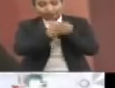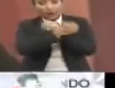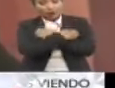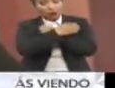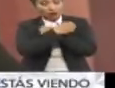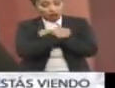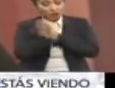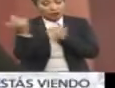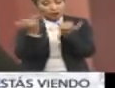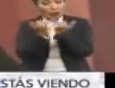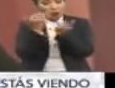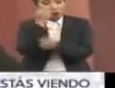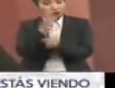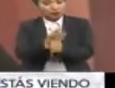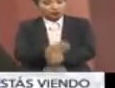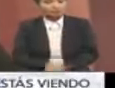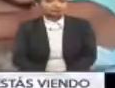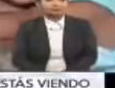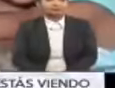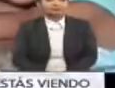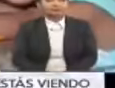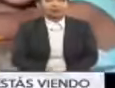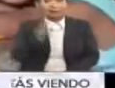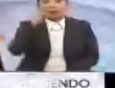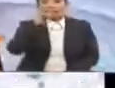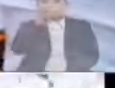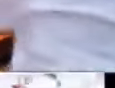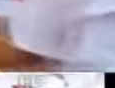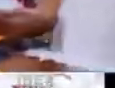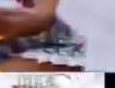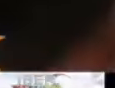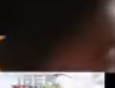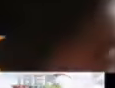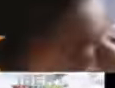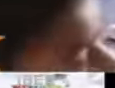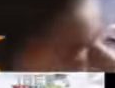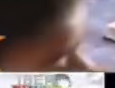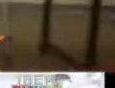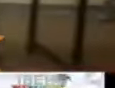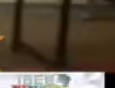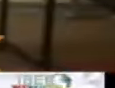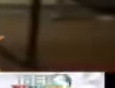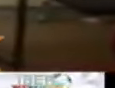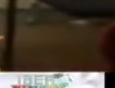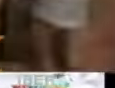educación y a la igualdad de oportunidades. Para Iberoamérica al Día, Carla Rodríguez.